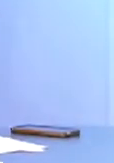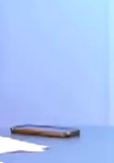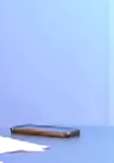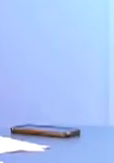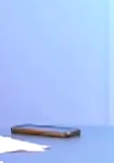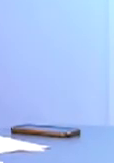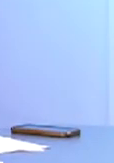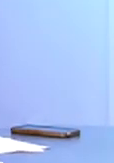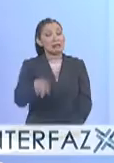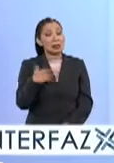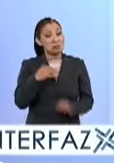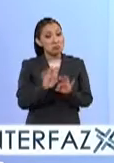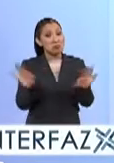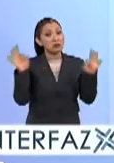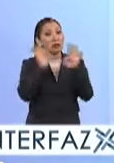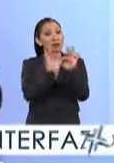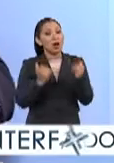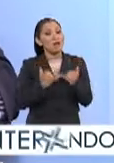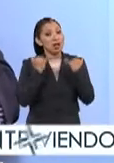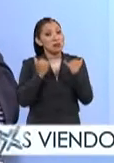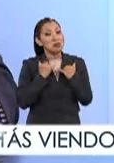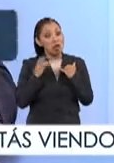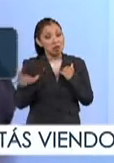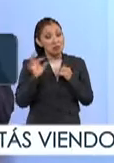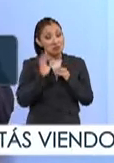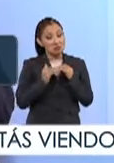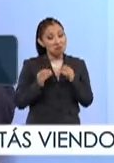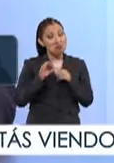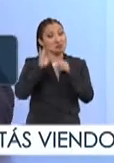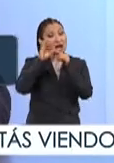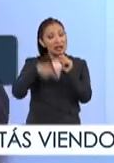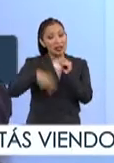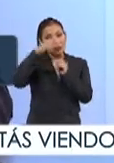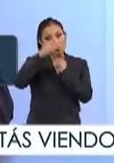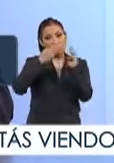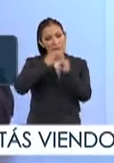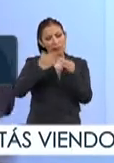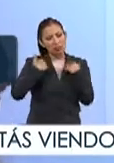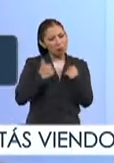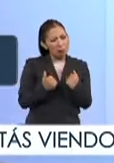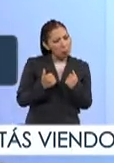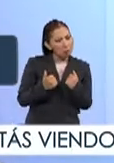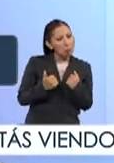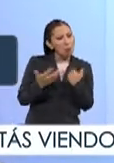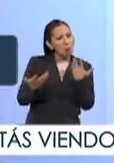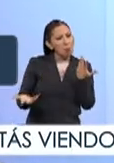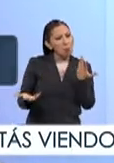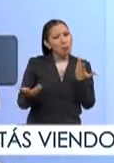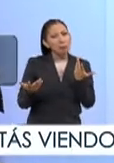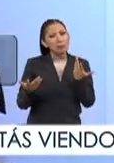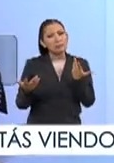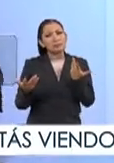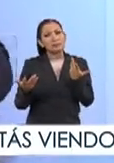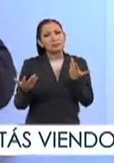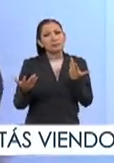sin duda alguna la importancia de los jóvenes es un factor relevante en este mundo. que entender que el gran